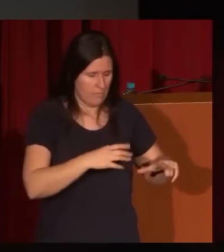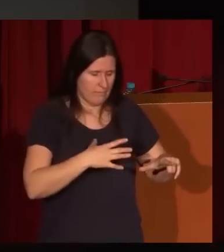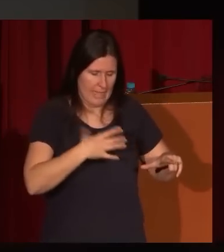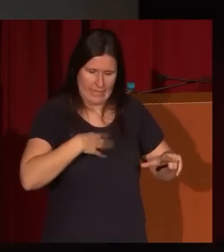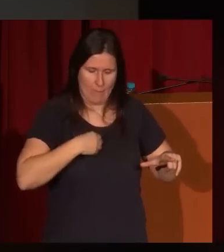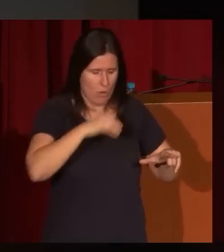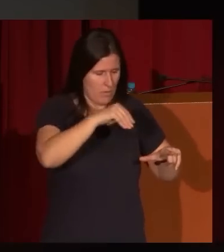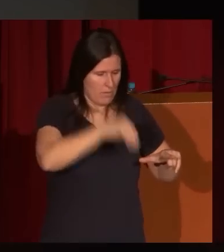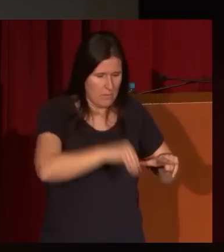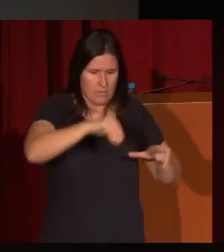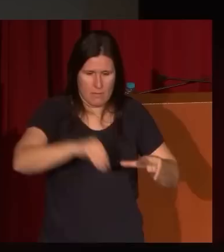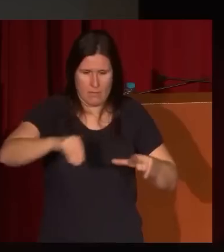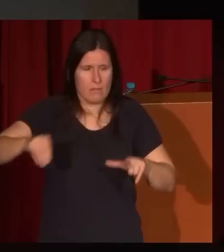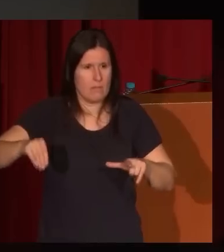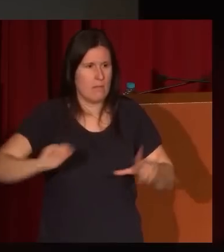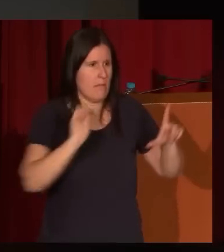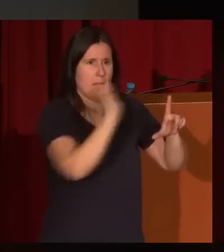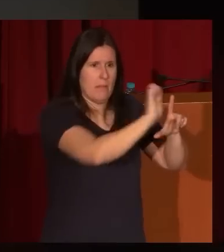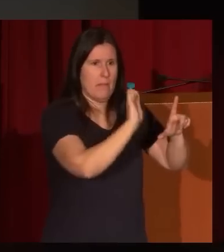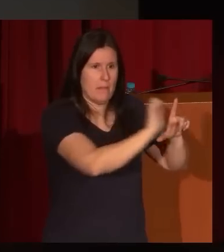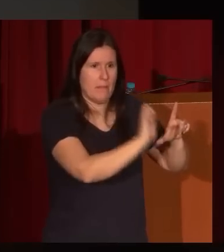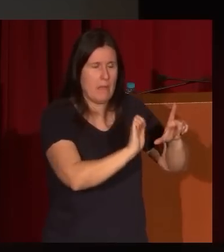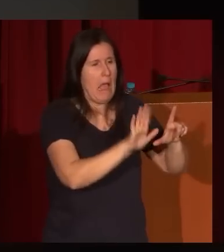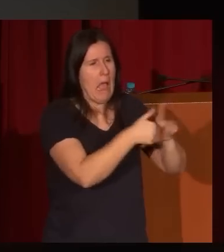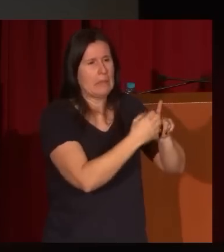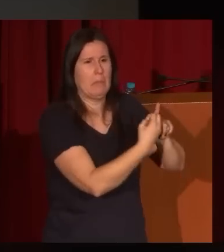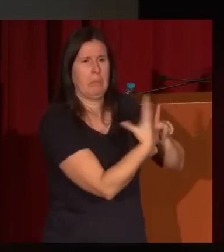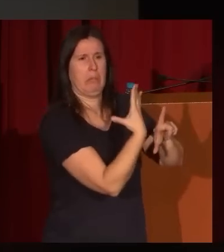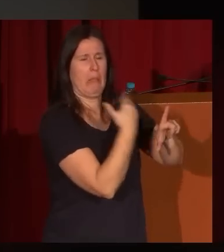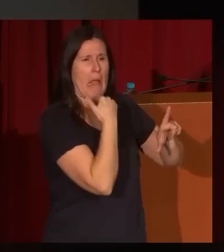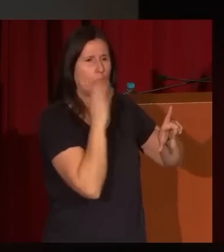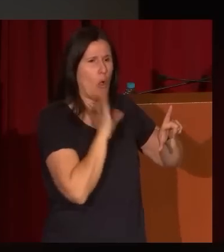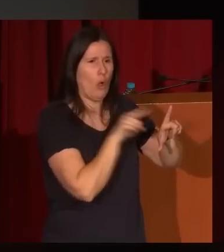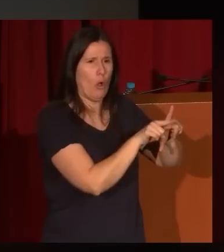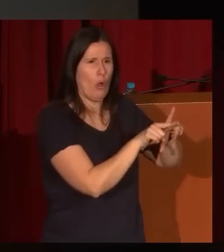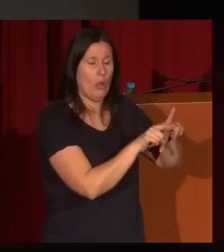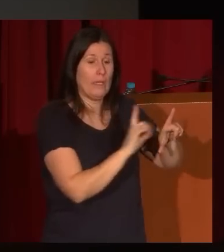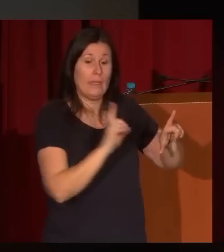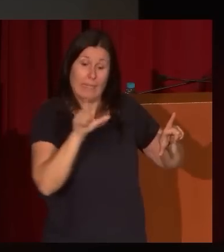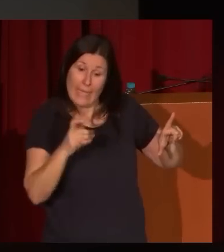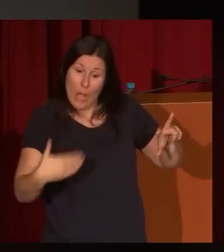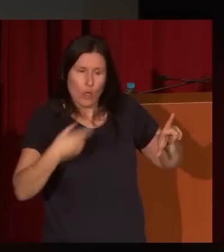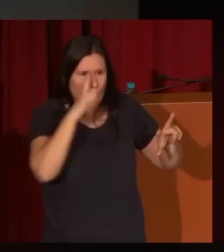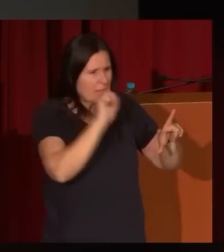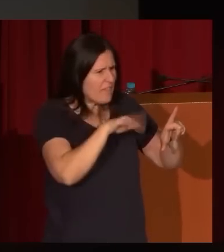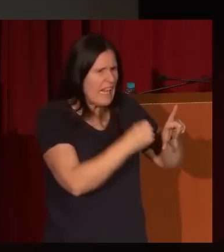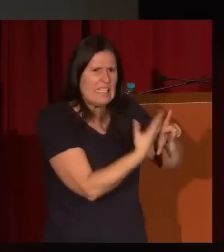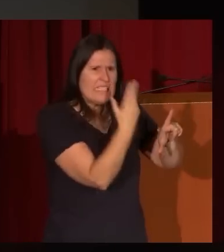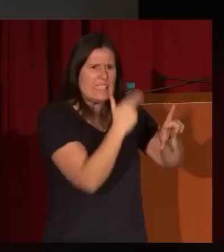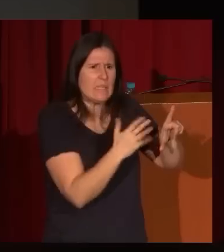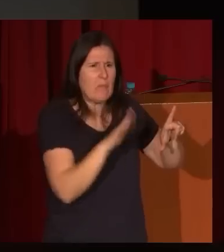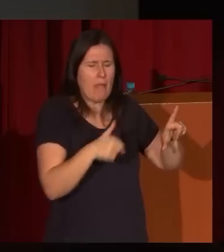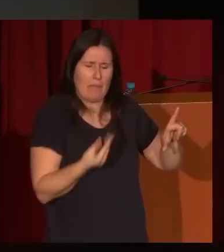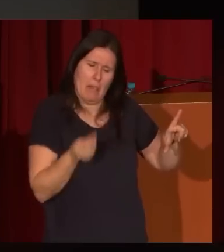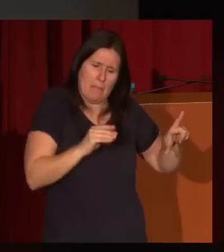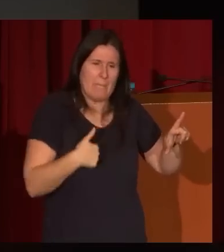luego con otro más oscuro y así sucesivamente hasta que salía algo es verdad que el autor no sabía lo que iba a salir pero después con unos toques